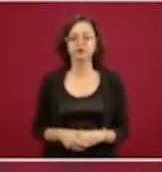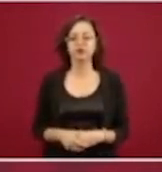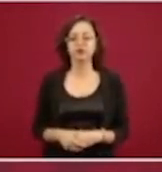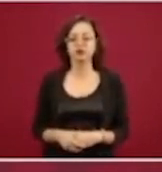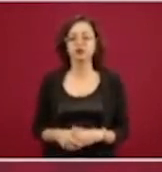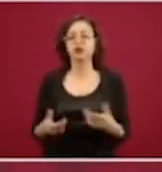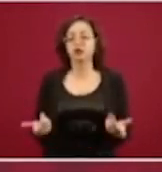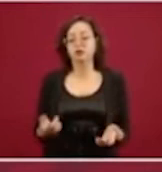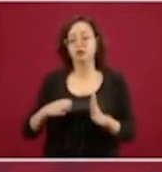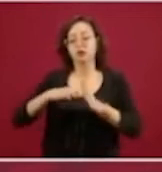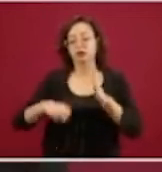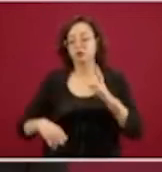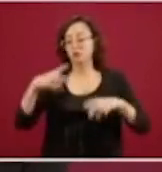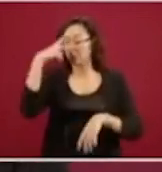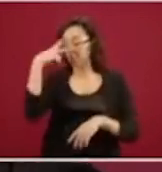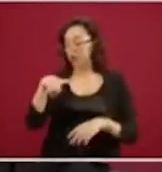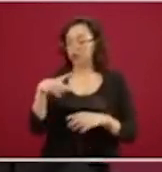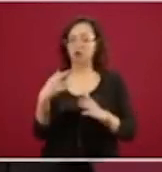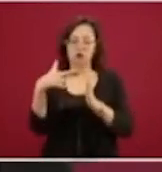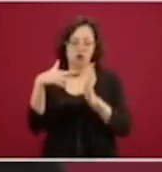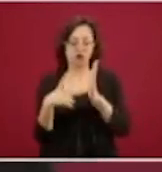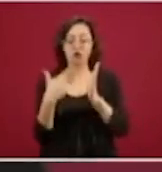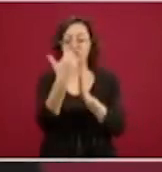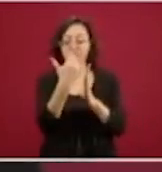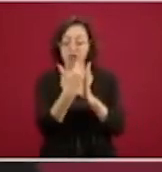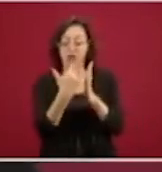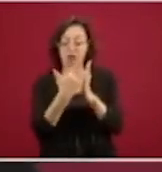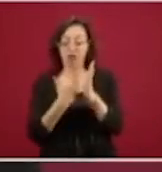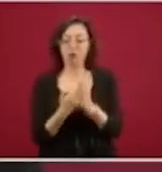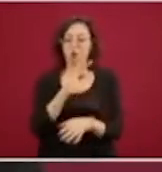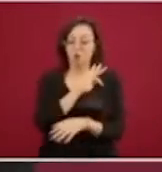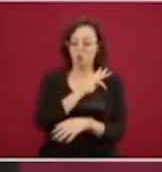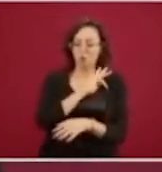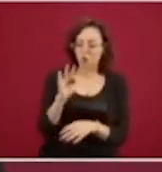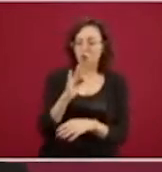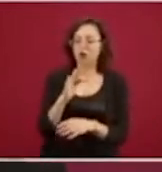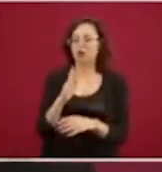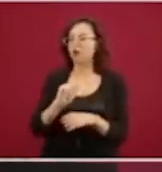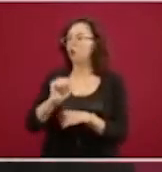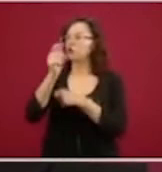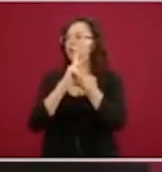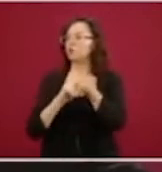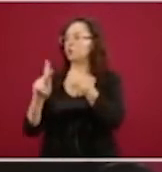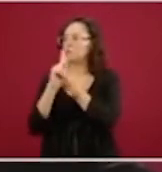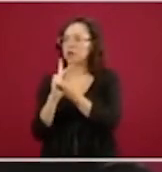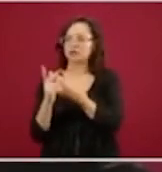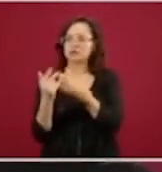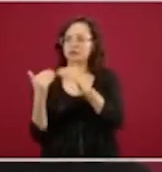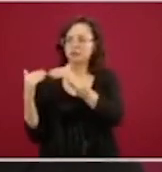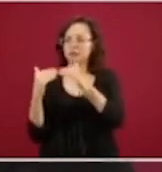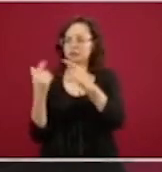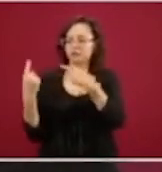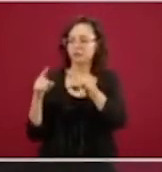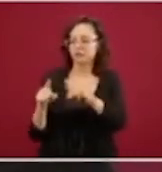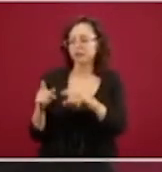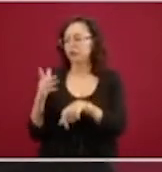protocolos que nos permitan avanzar, igual que los demás países del mundo, en lo que tiene que ver con medicamentos